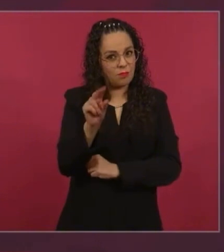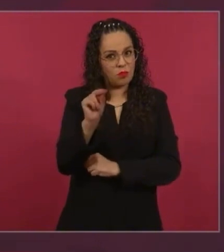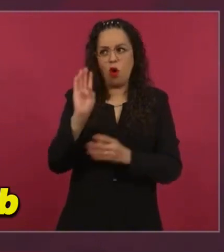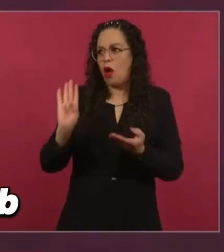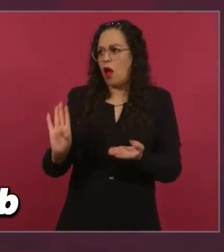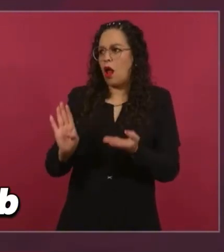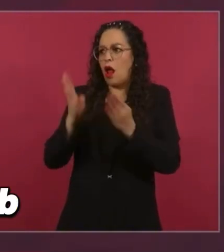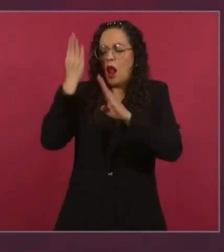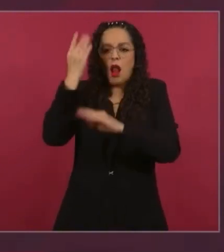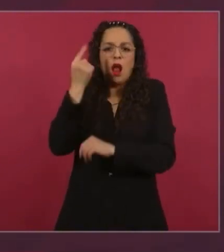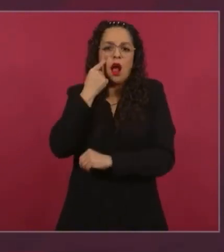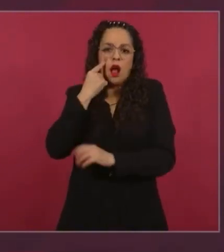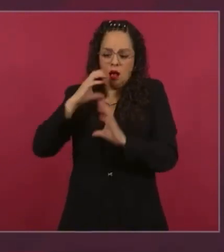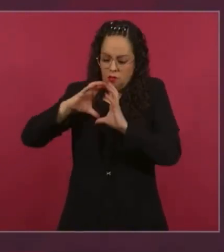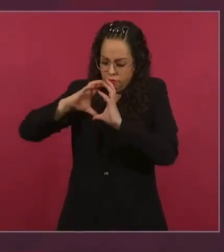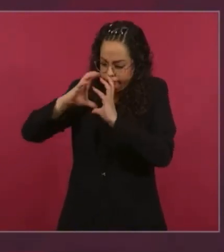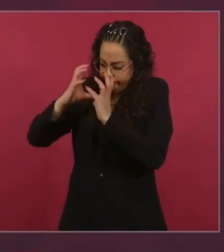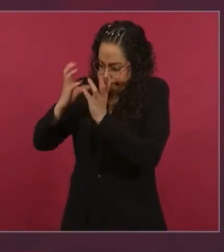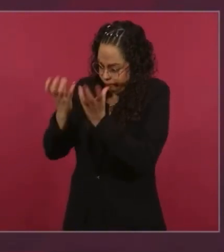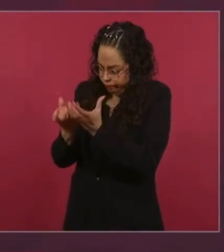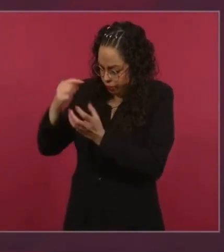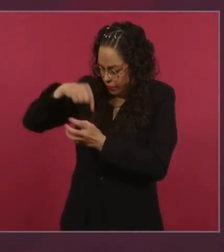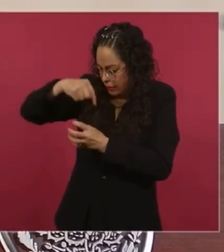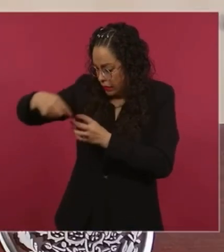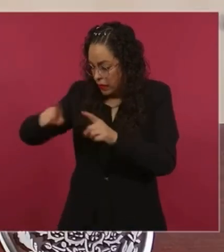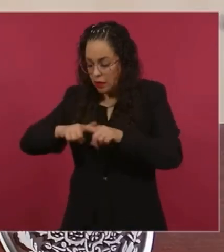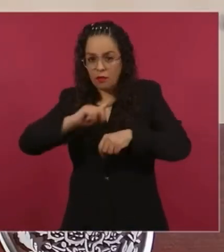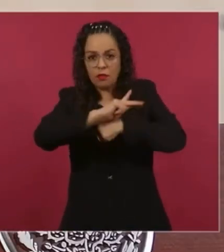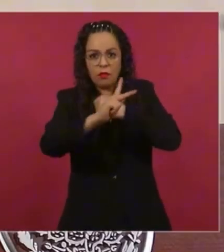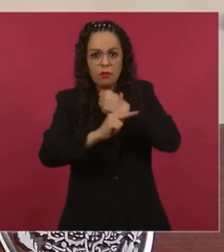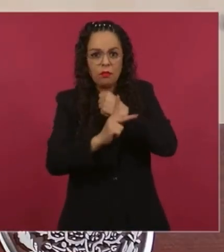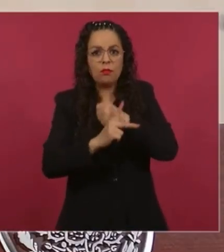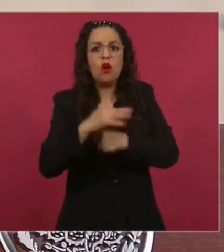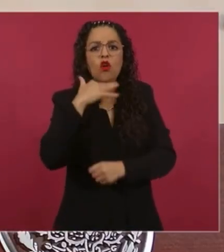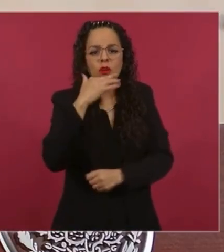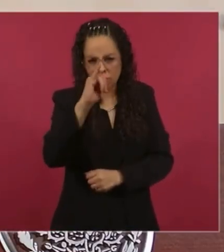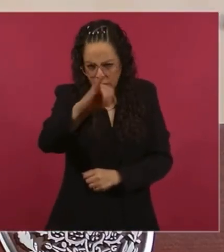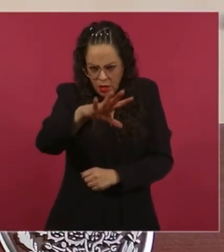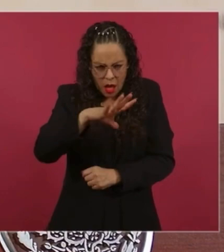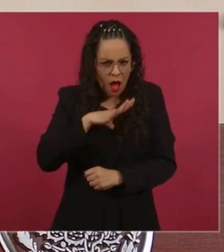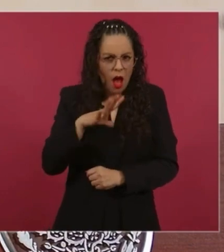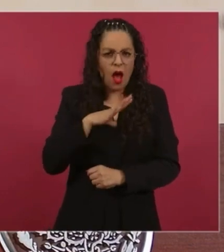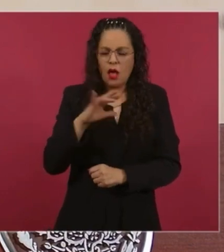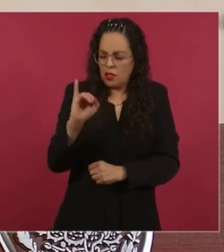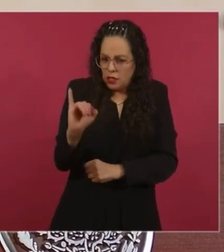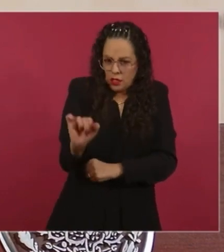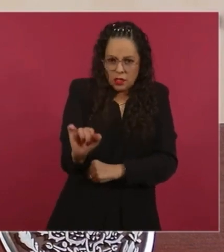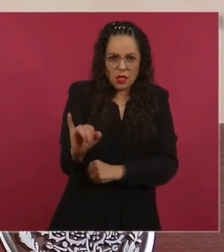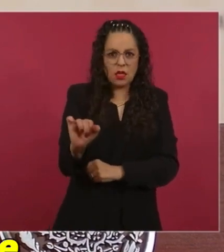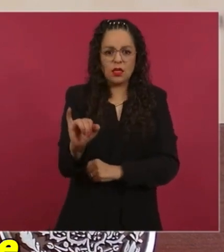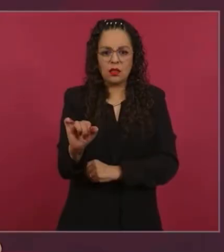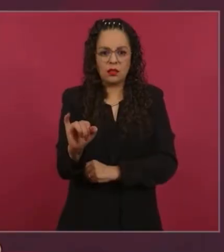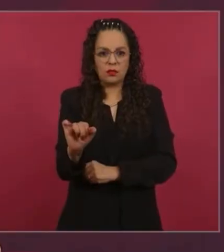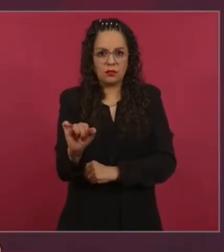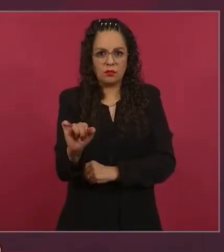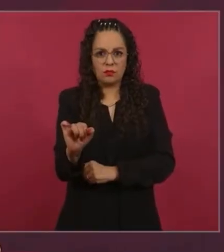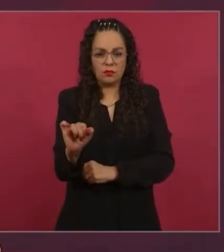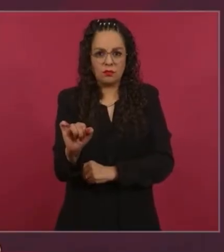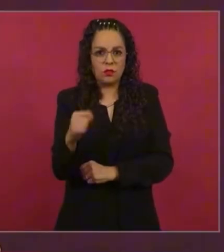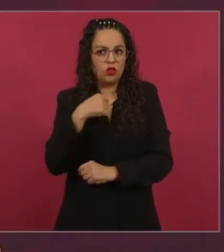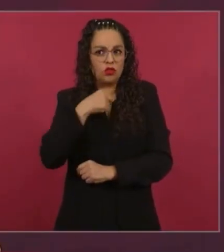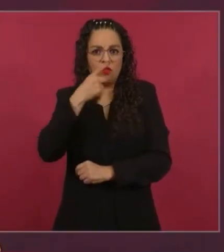mundo, pero lo que había en México era, siempre lo he dicho, no era una pandemia, era una peste,